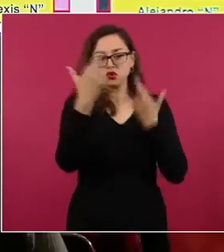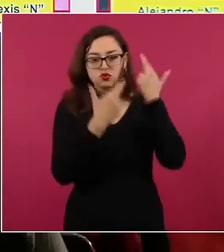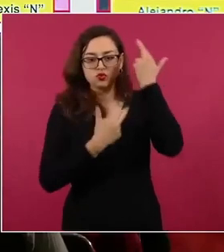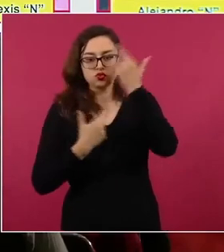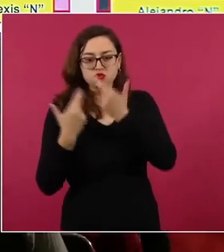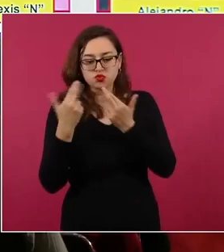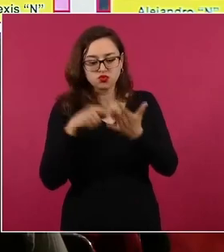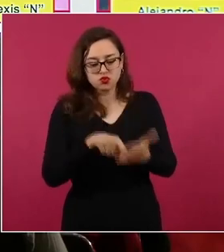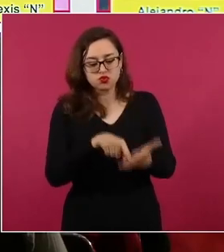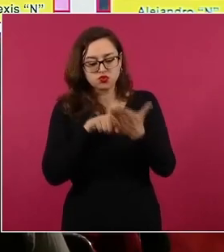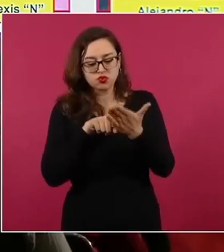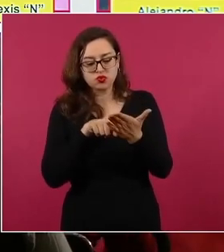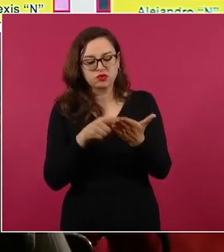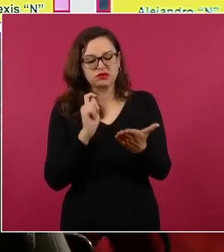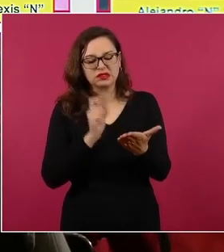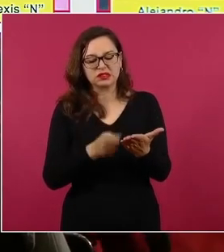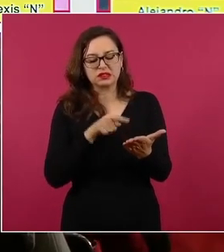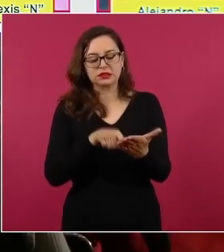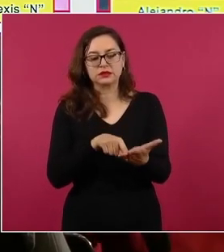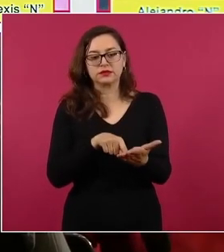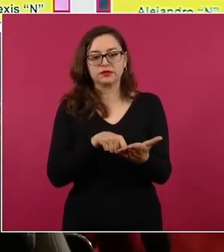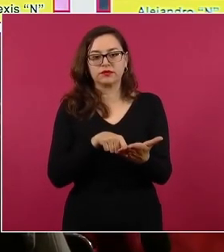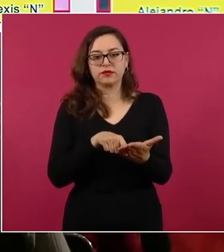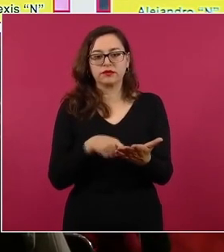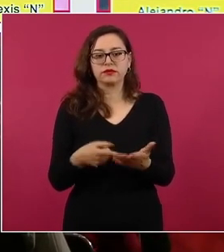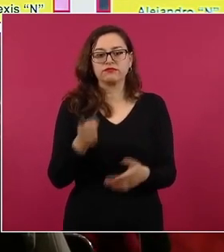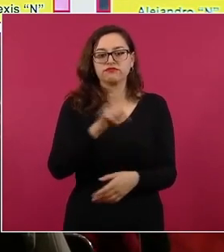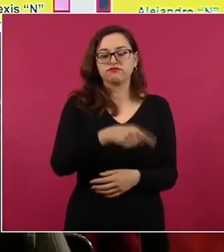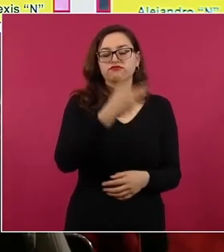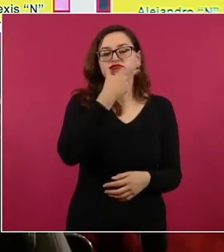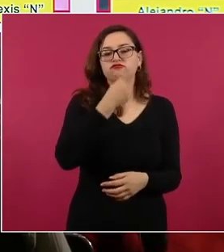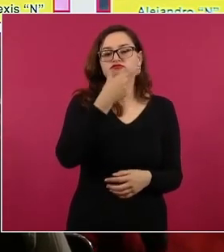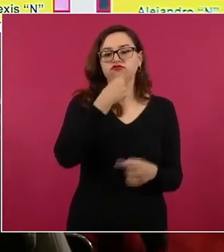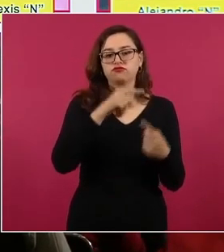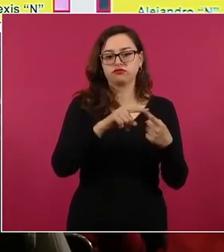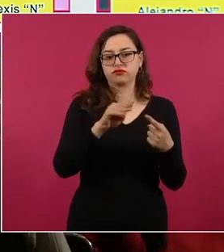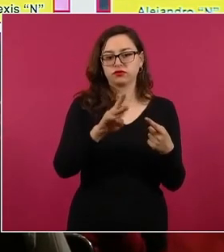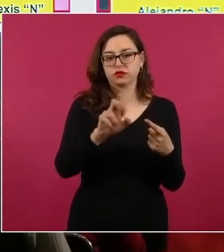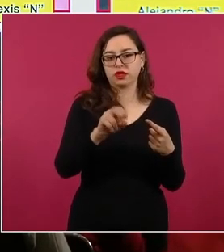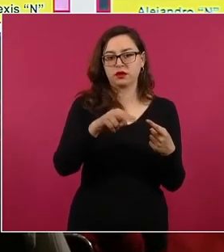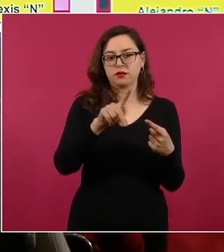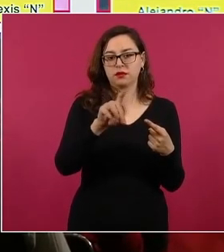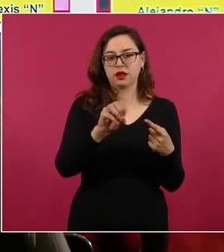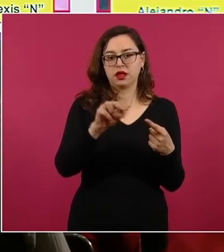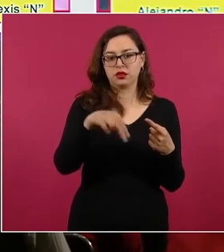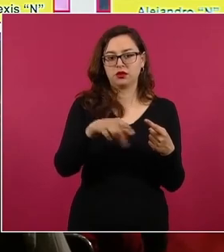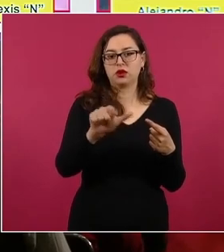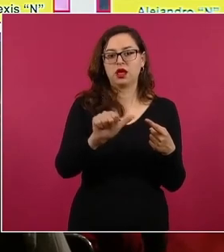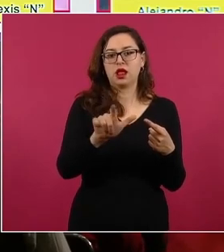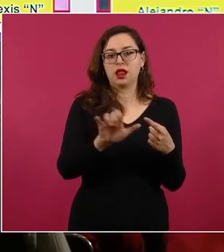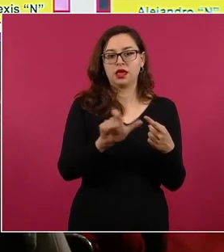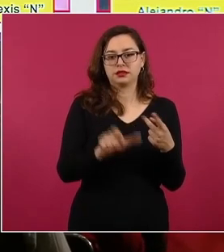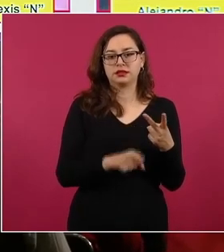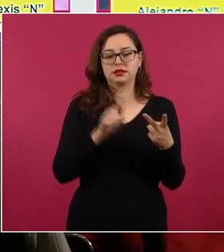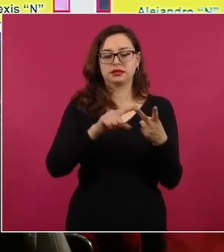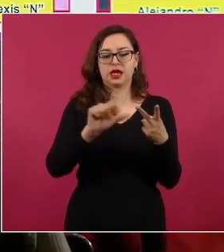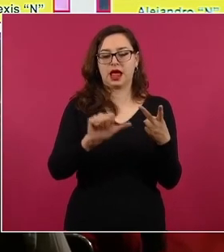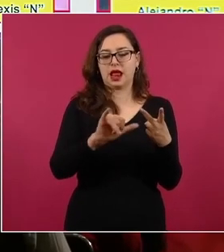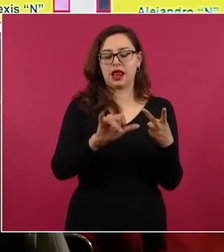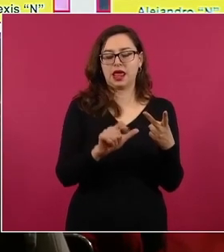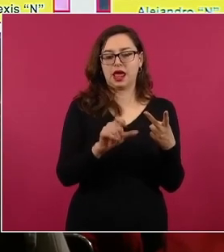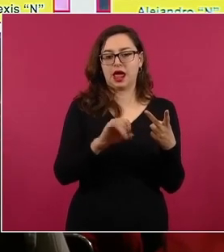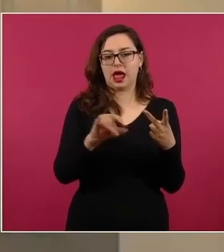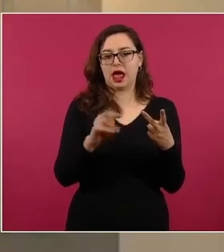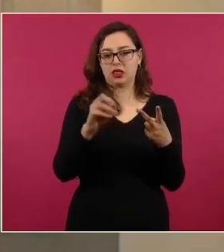un amparo promovible, recibido por Brandon Alexis N. y Alejandro N., hermano